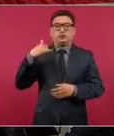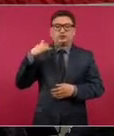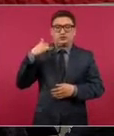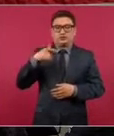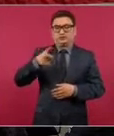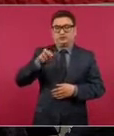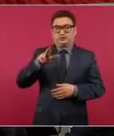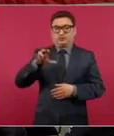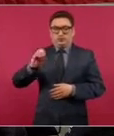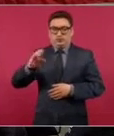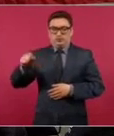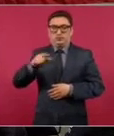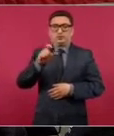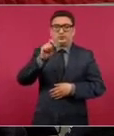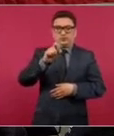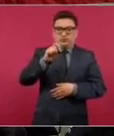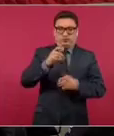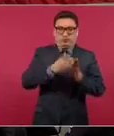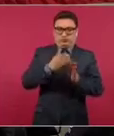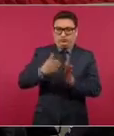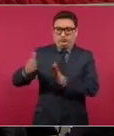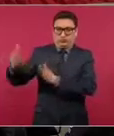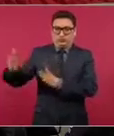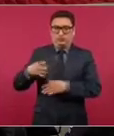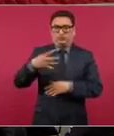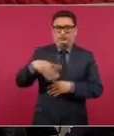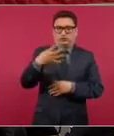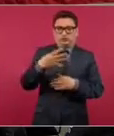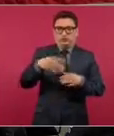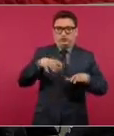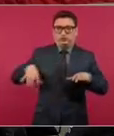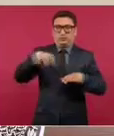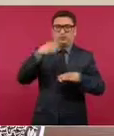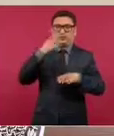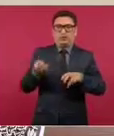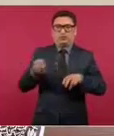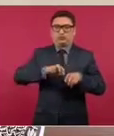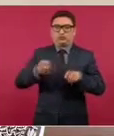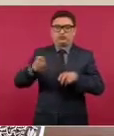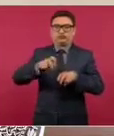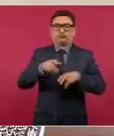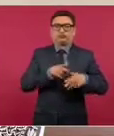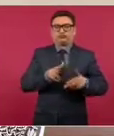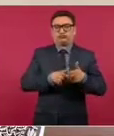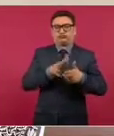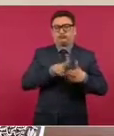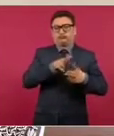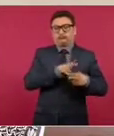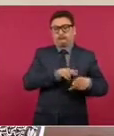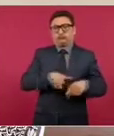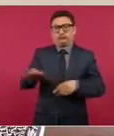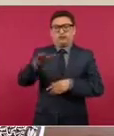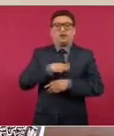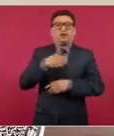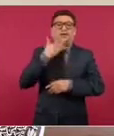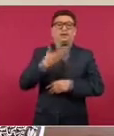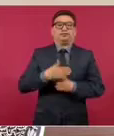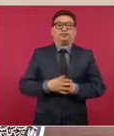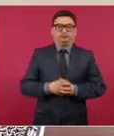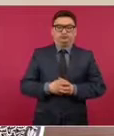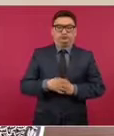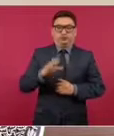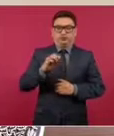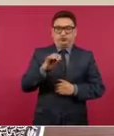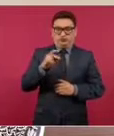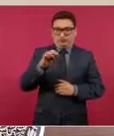20 estaciones y 14 paraderos para ascenso y descenso de los pasajeros. Con manos mexicanas,